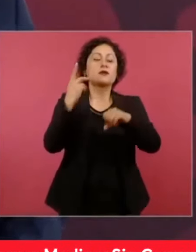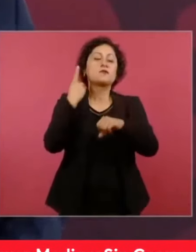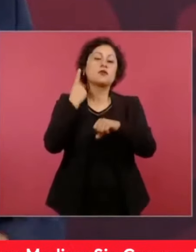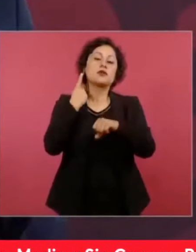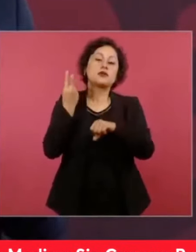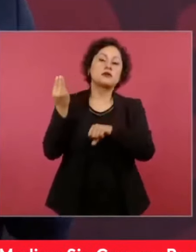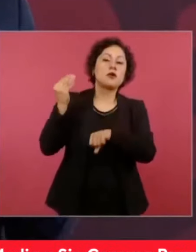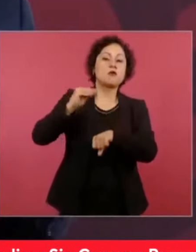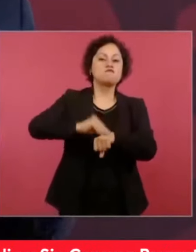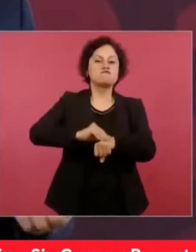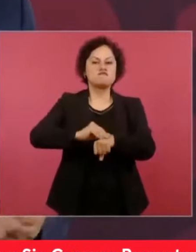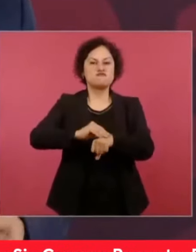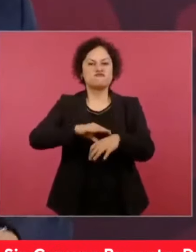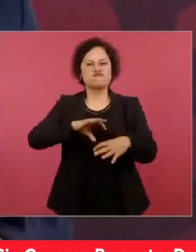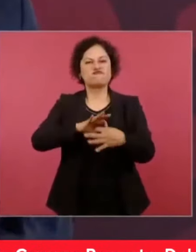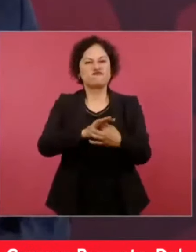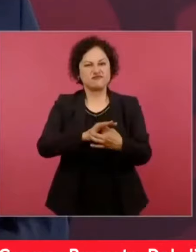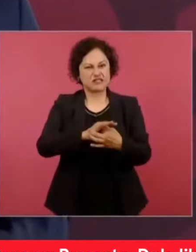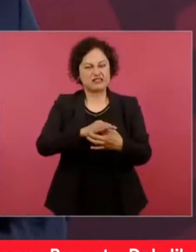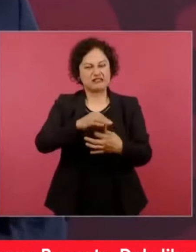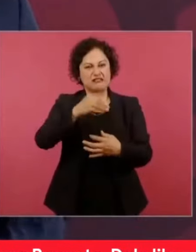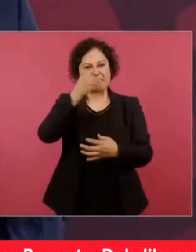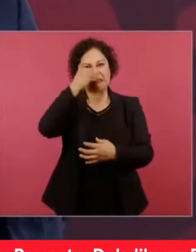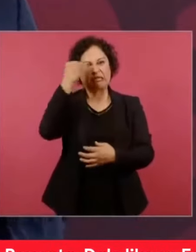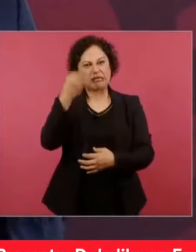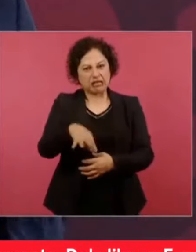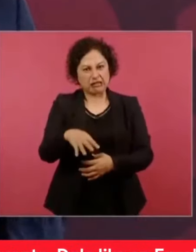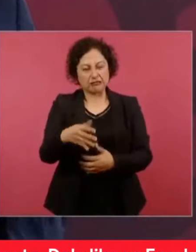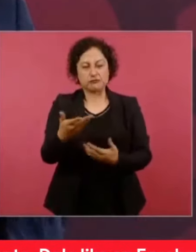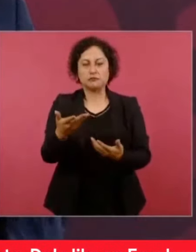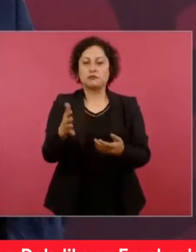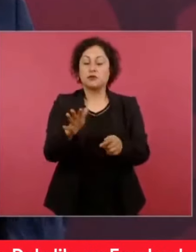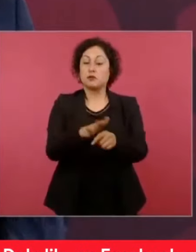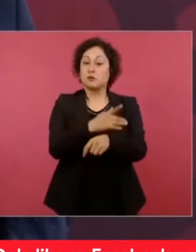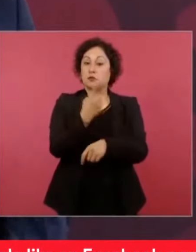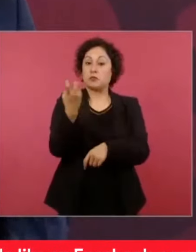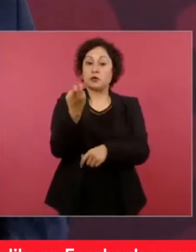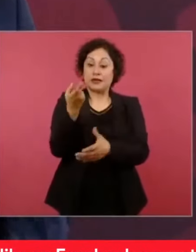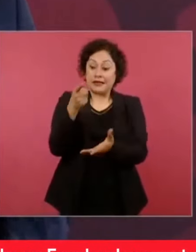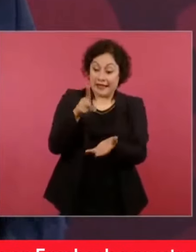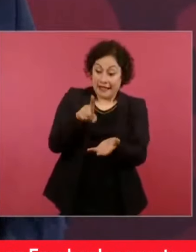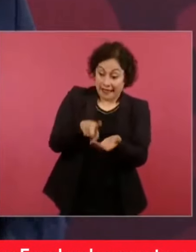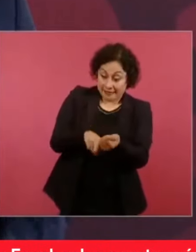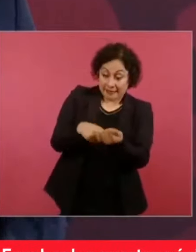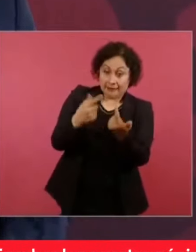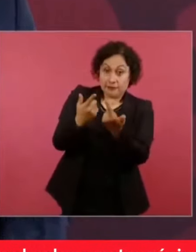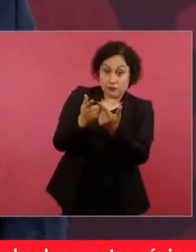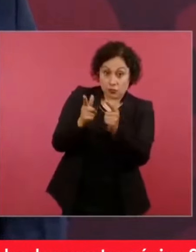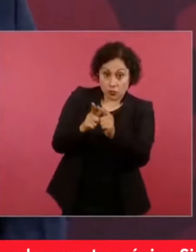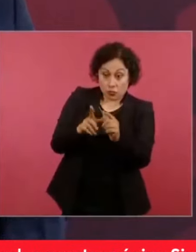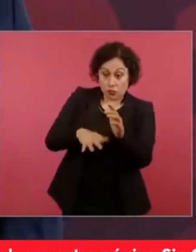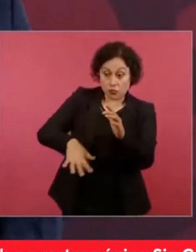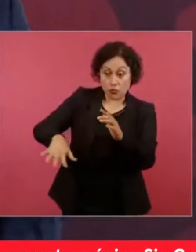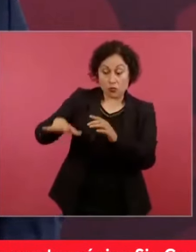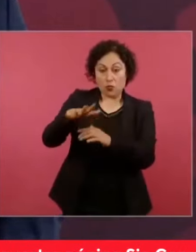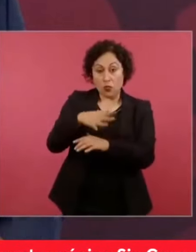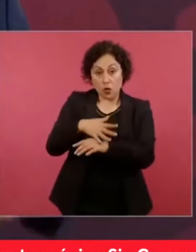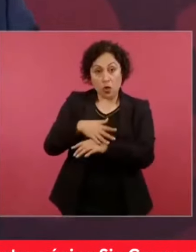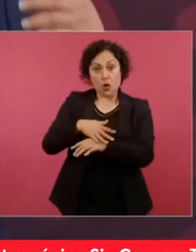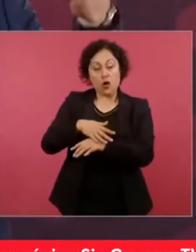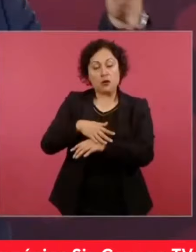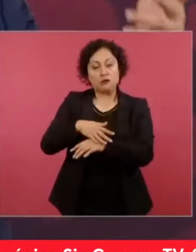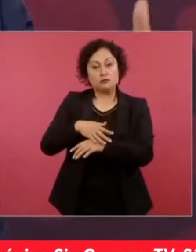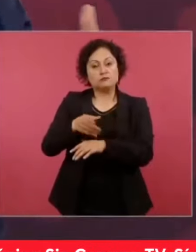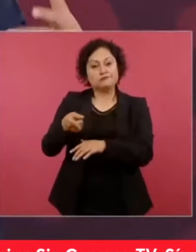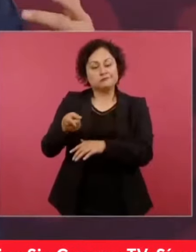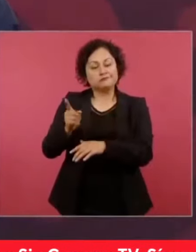Porque hay mucho falsario, hay mucha simulación, eso